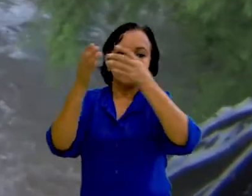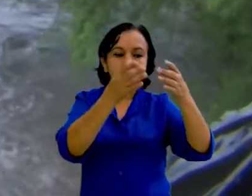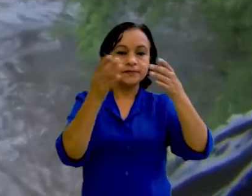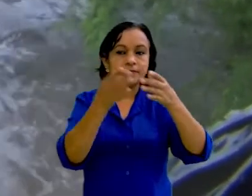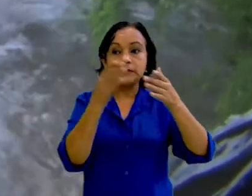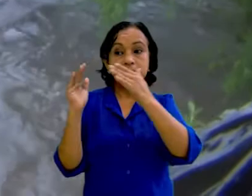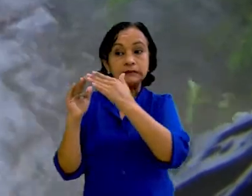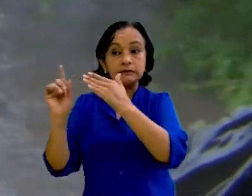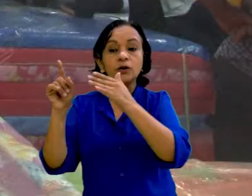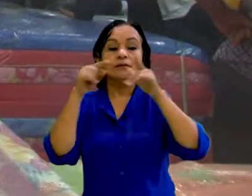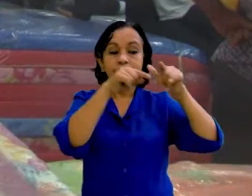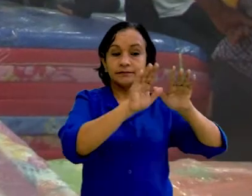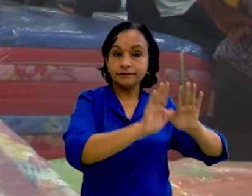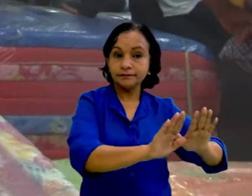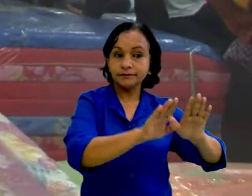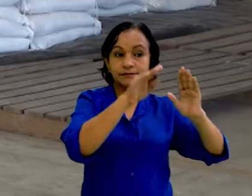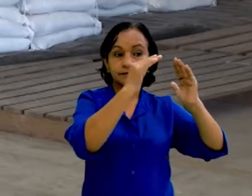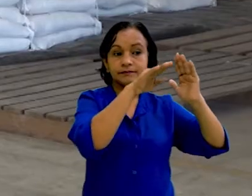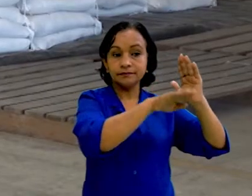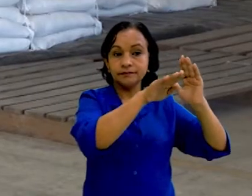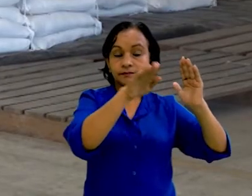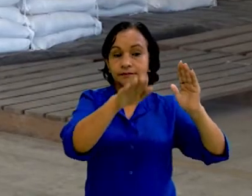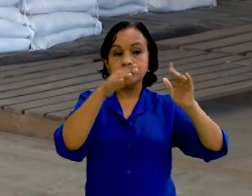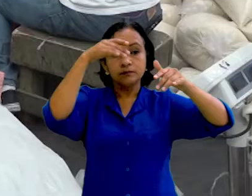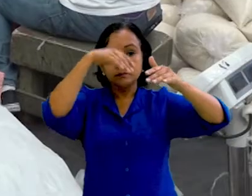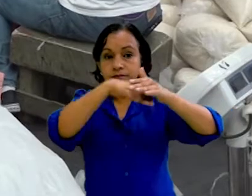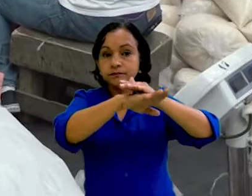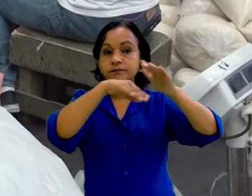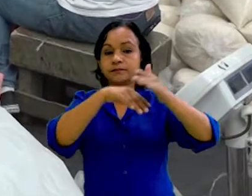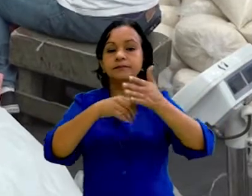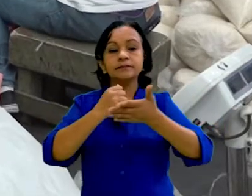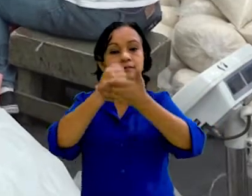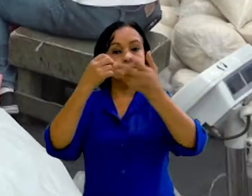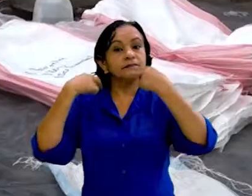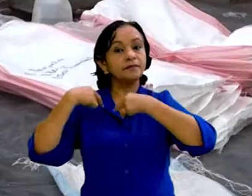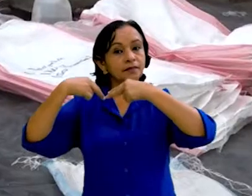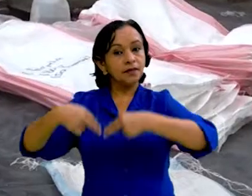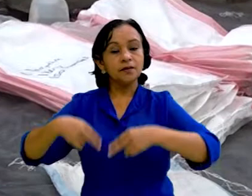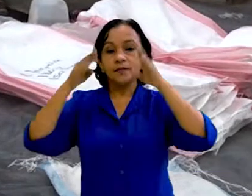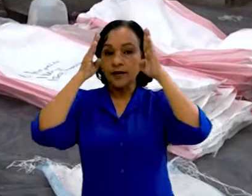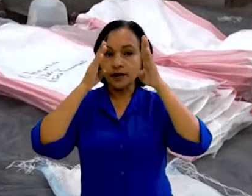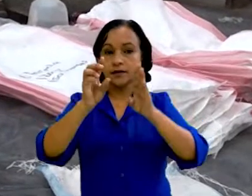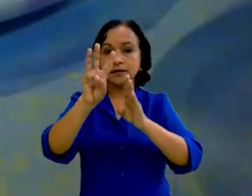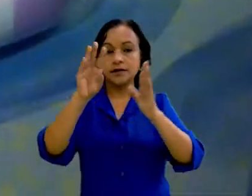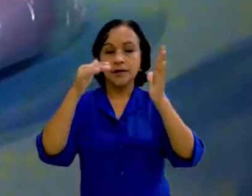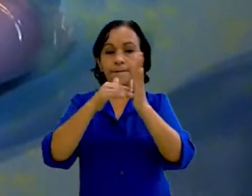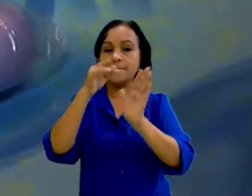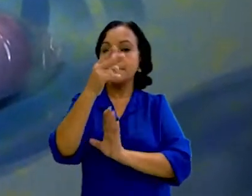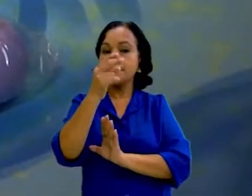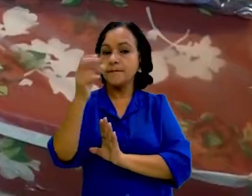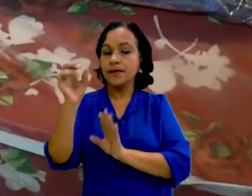necesitaban salir de sus hogares. Se desplegaron bodegas de preposicionamiento con ayuda humanitaria para la atención de 3.200